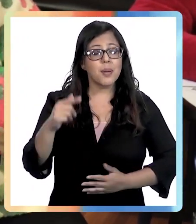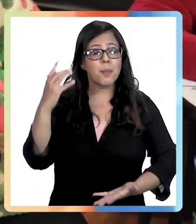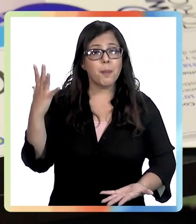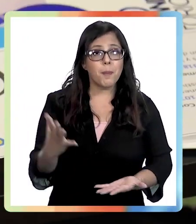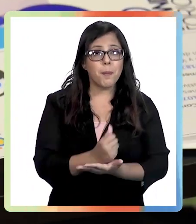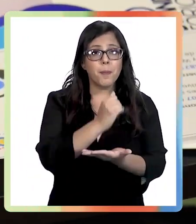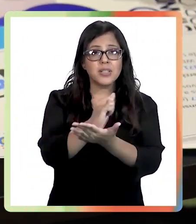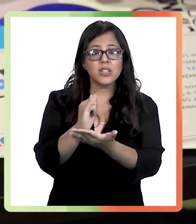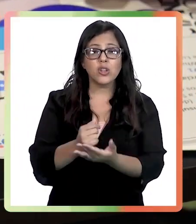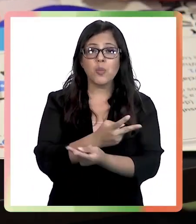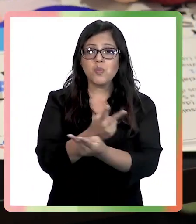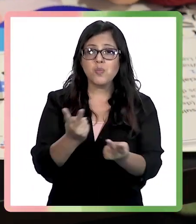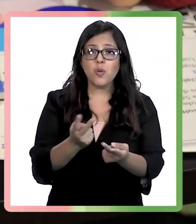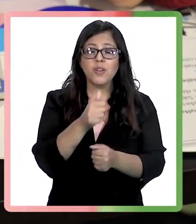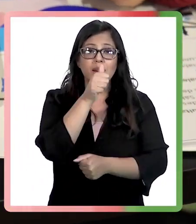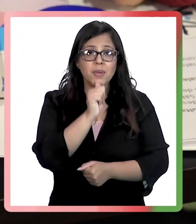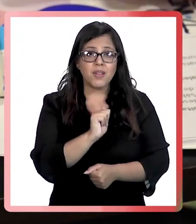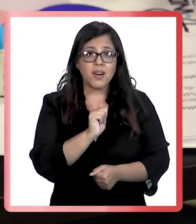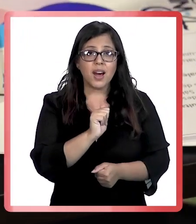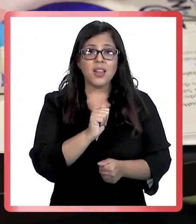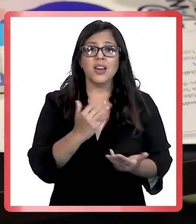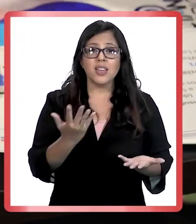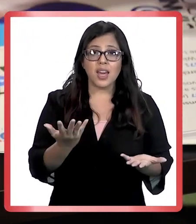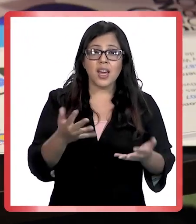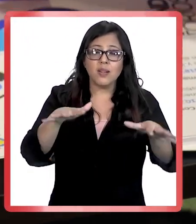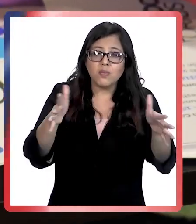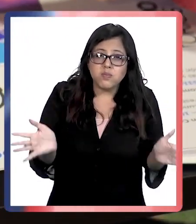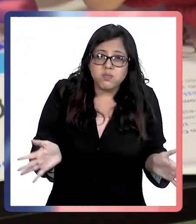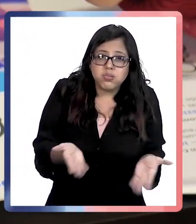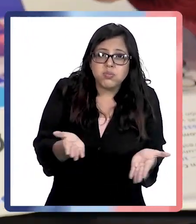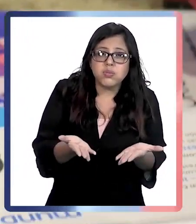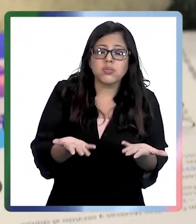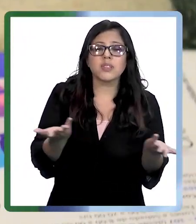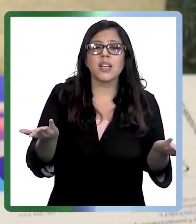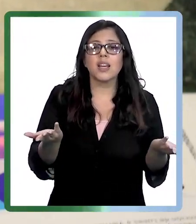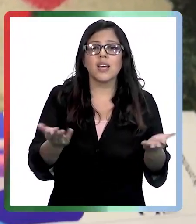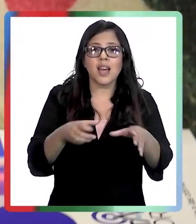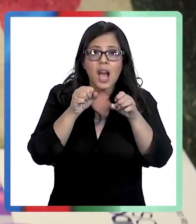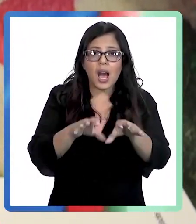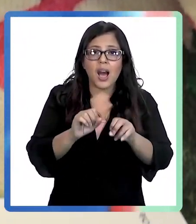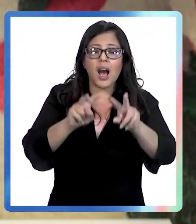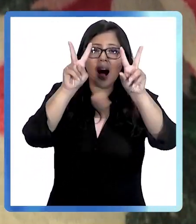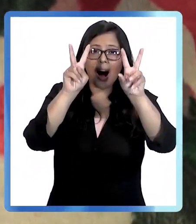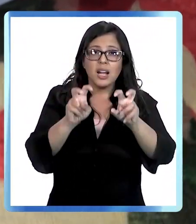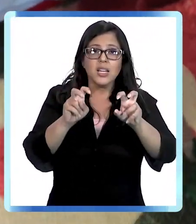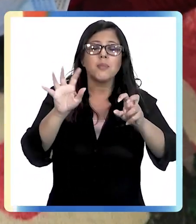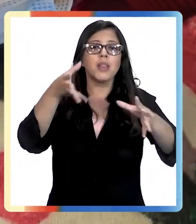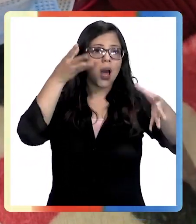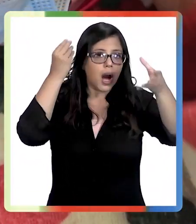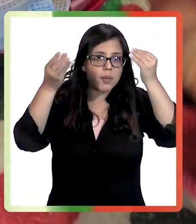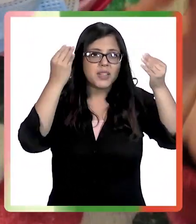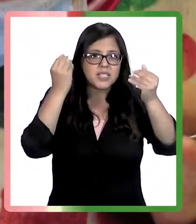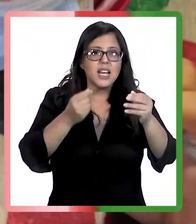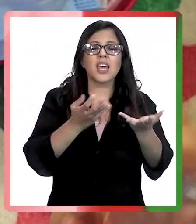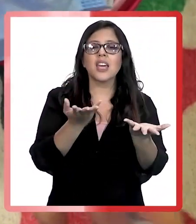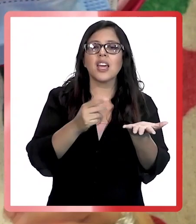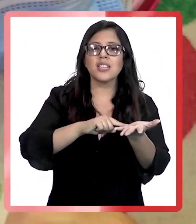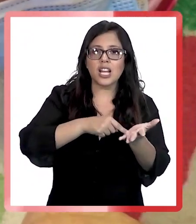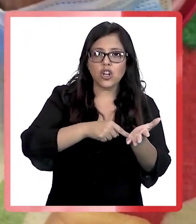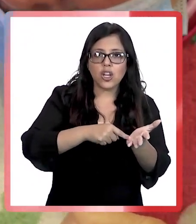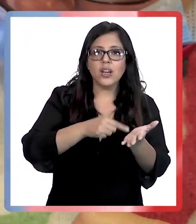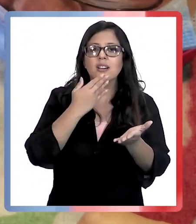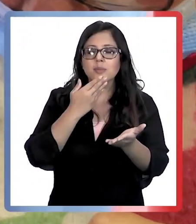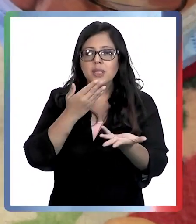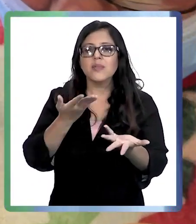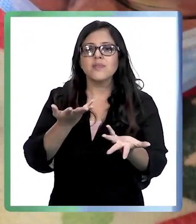lograrlo, instituciones públicas y privadas han estado impulsando capacitaciones en alfabetización digital y uso de